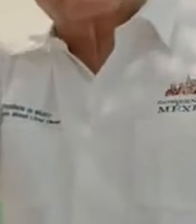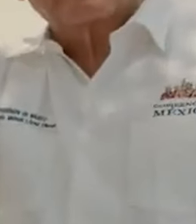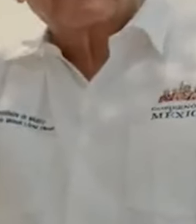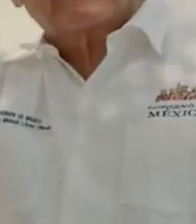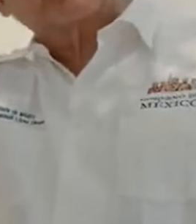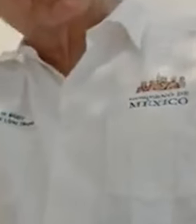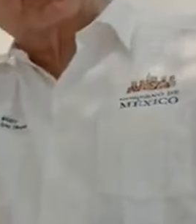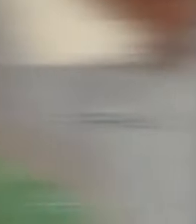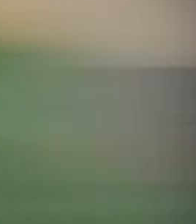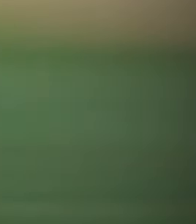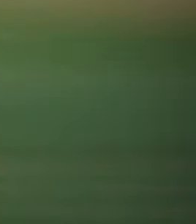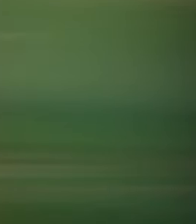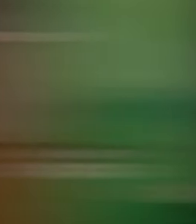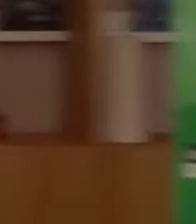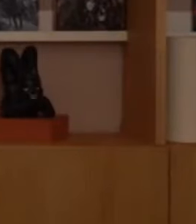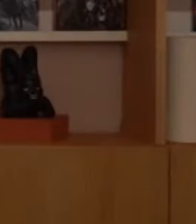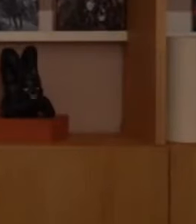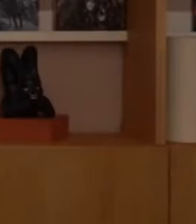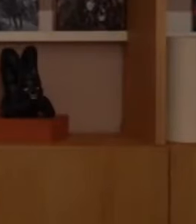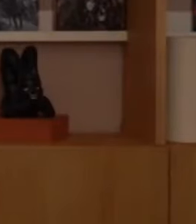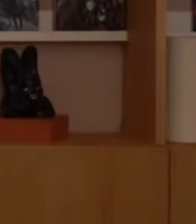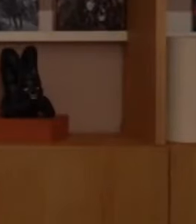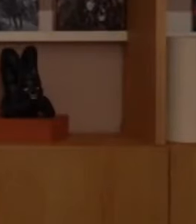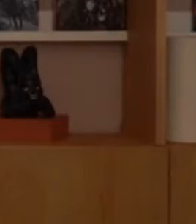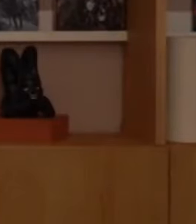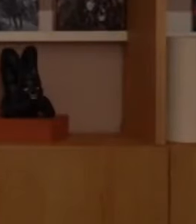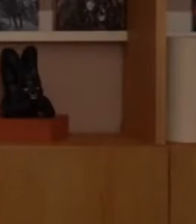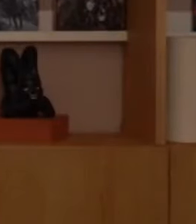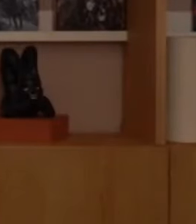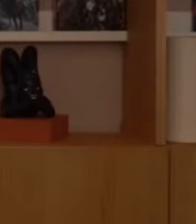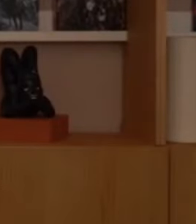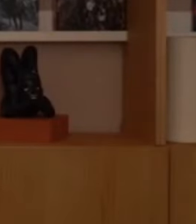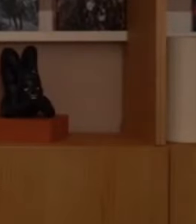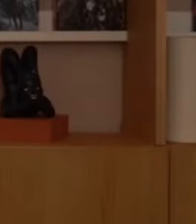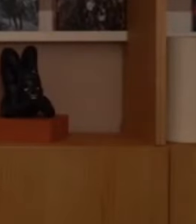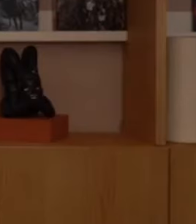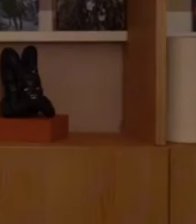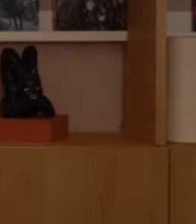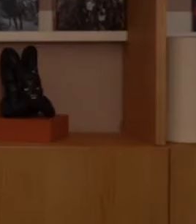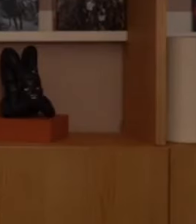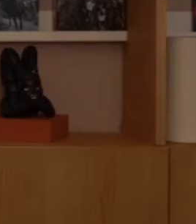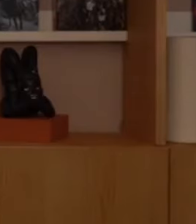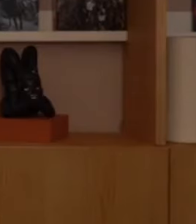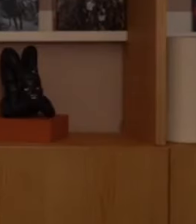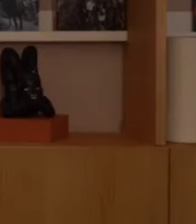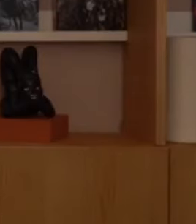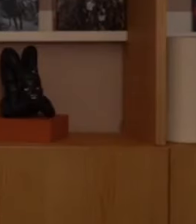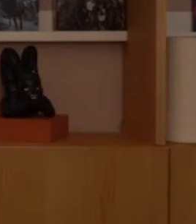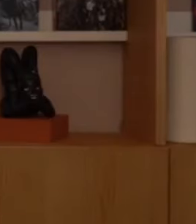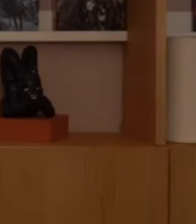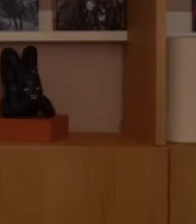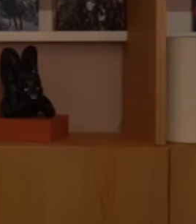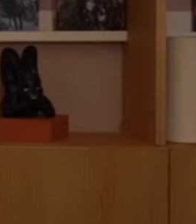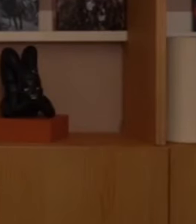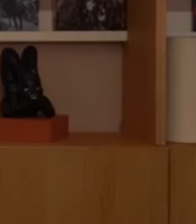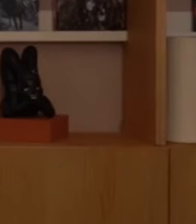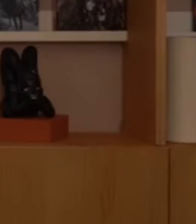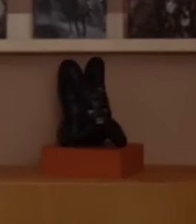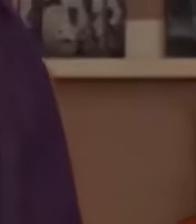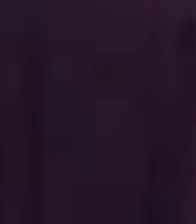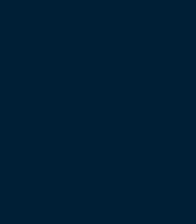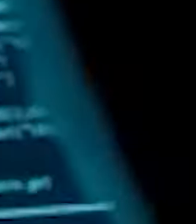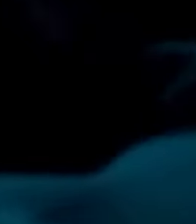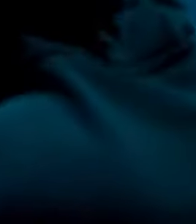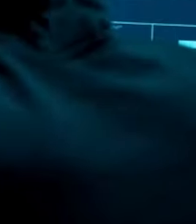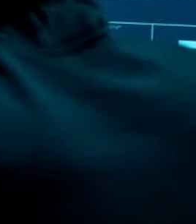apoyos económicos. La presidenta Claudia Sheinbaum ha prometido que el gobierno actuará rápido, pero las preguntas persisten.